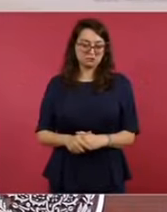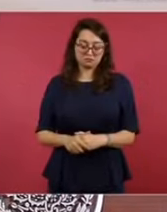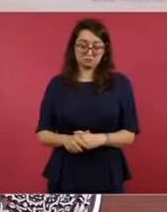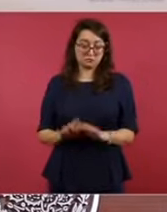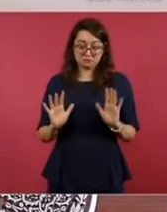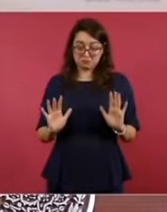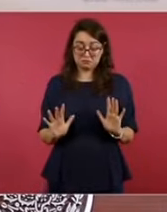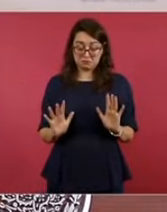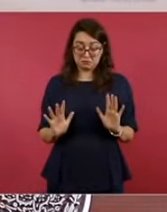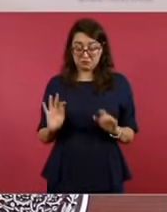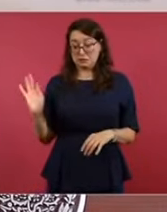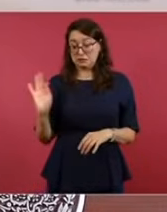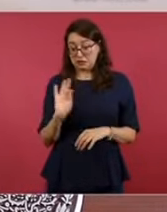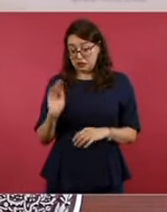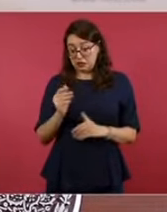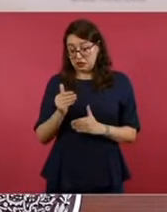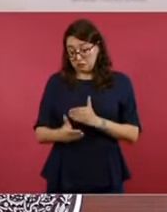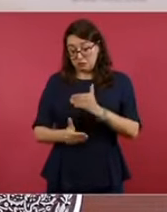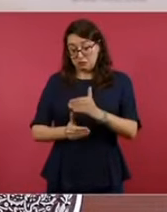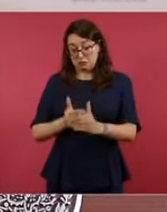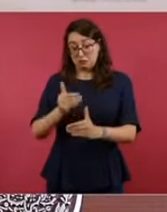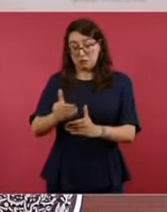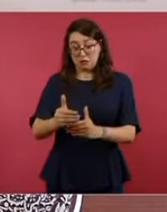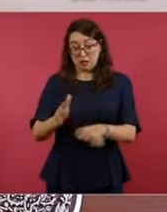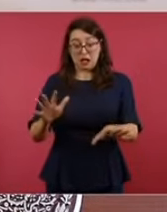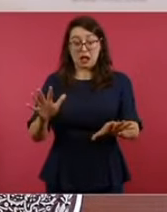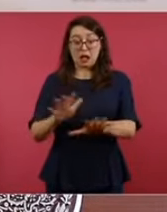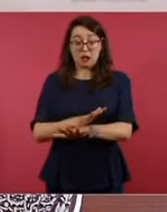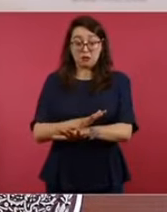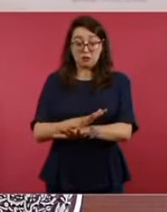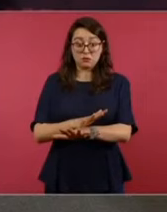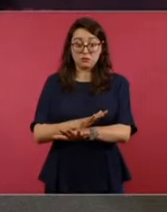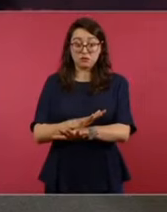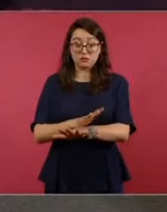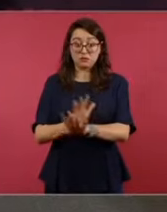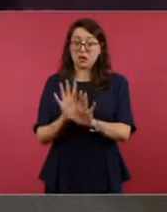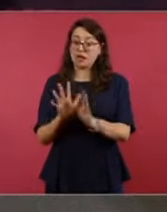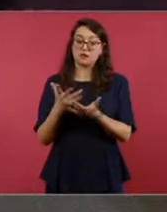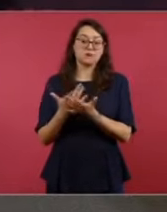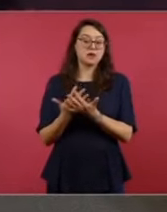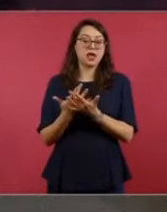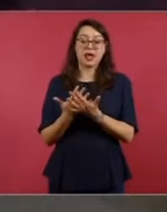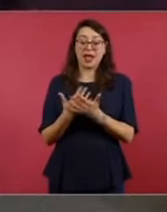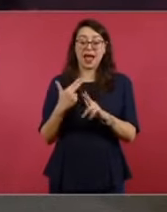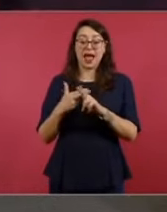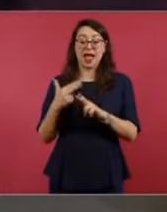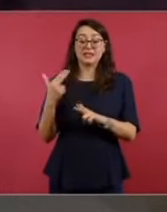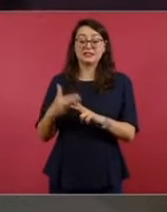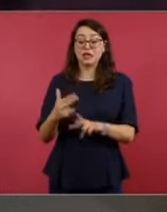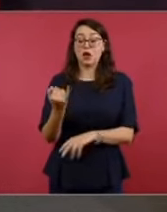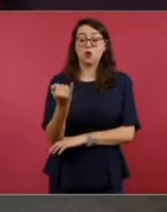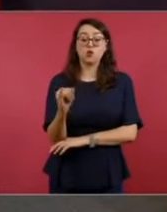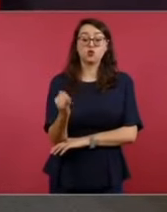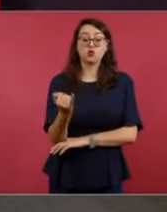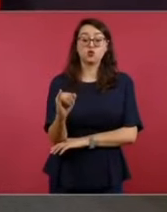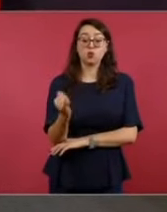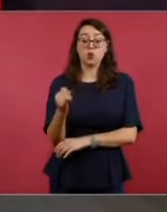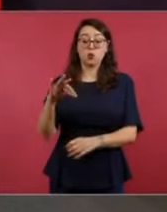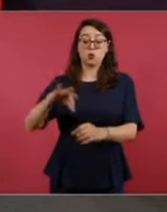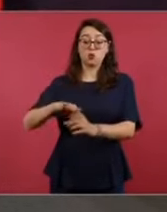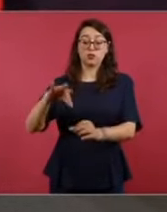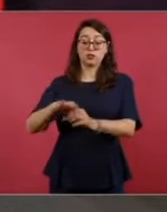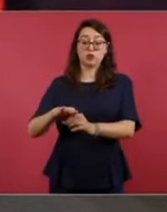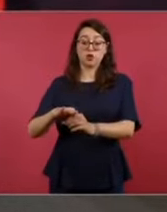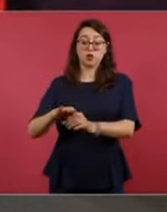lo haríamos pasando las elecciones, porque ya no podemos hablar de